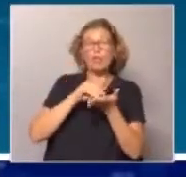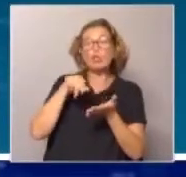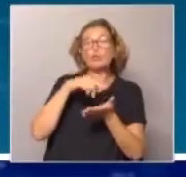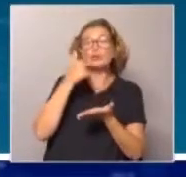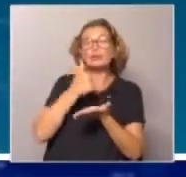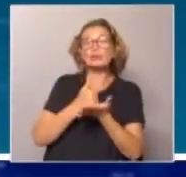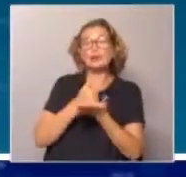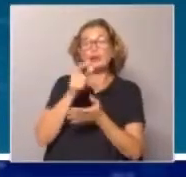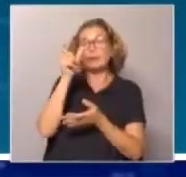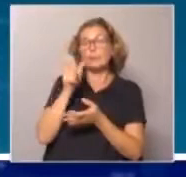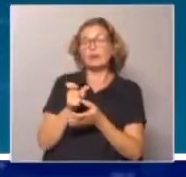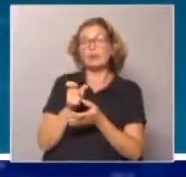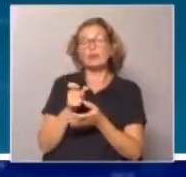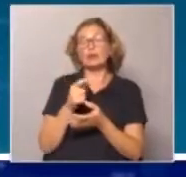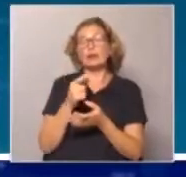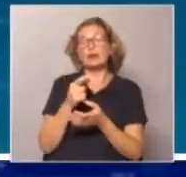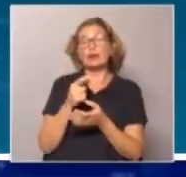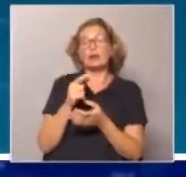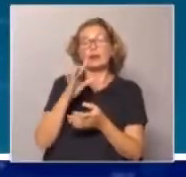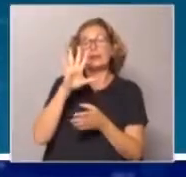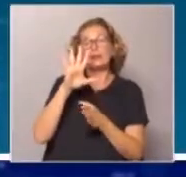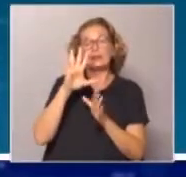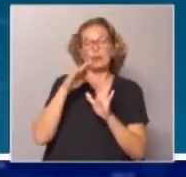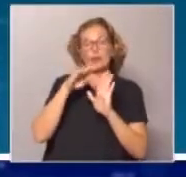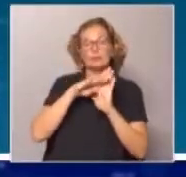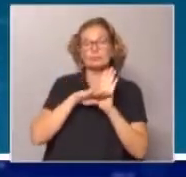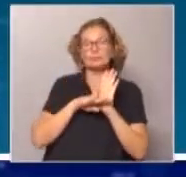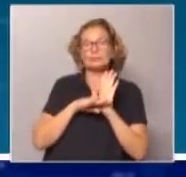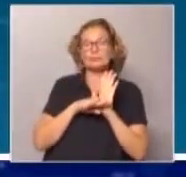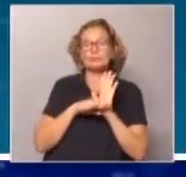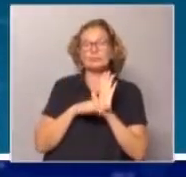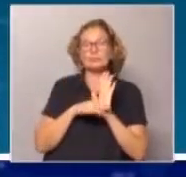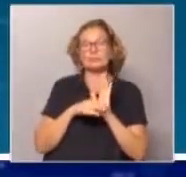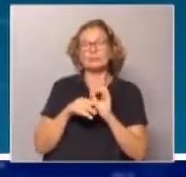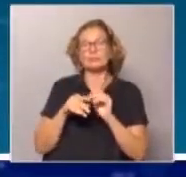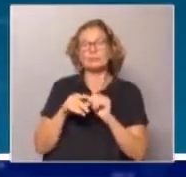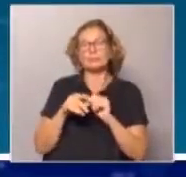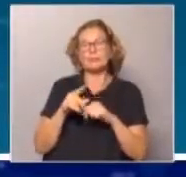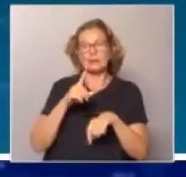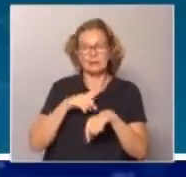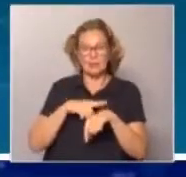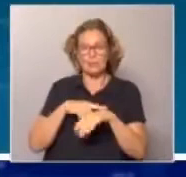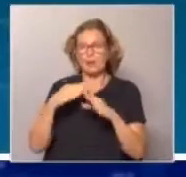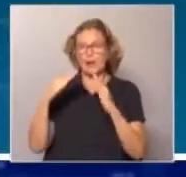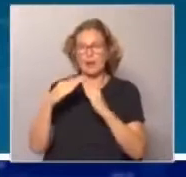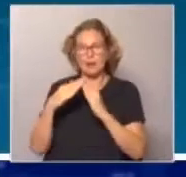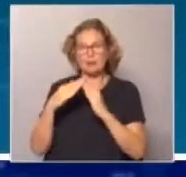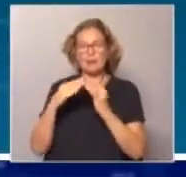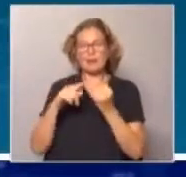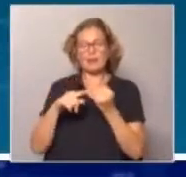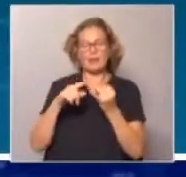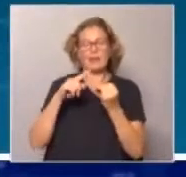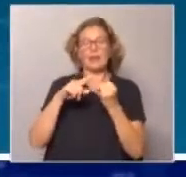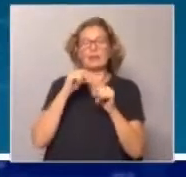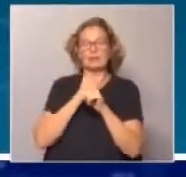personas y divide dónde están las personas en unas cinco categorías. Pasan cada tiempo en hogares o en su